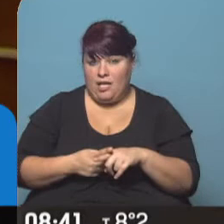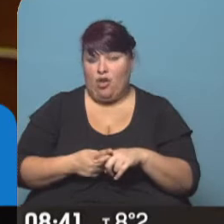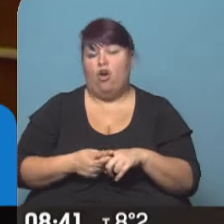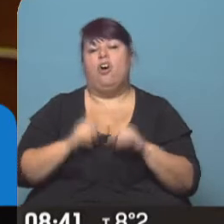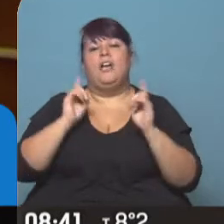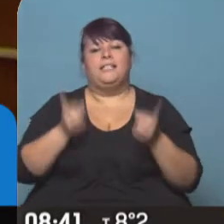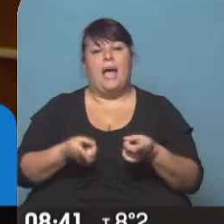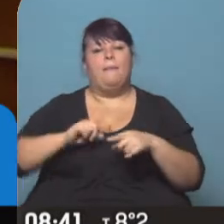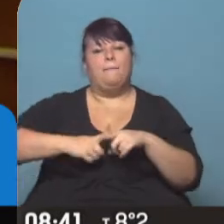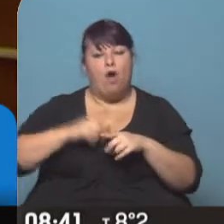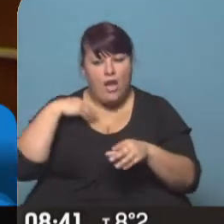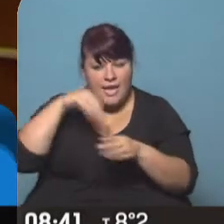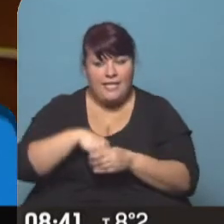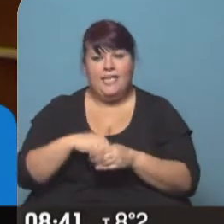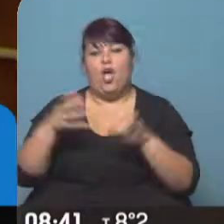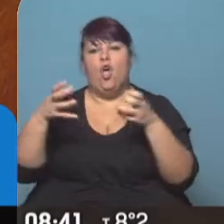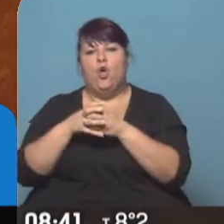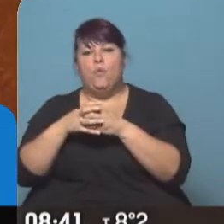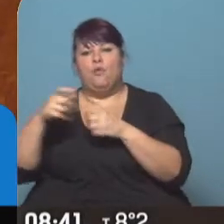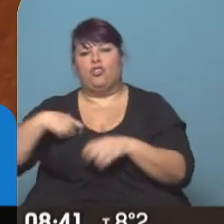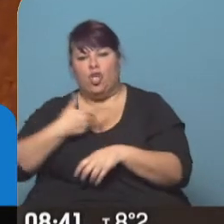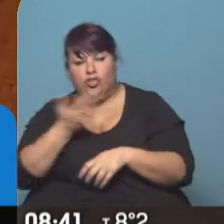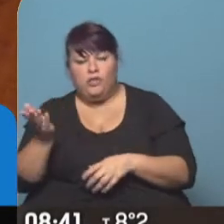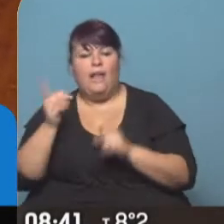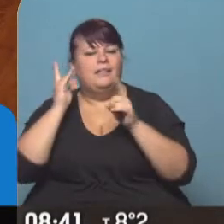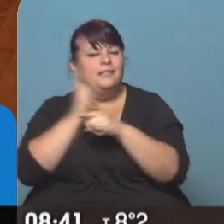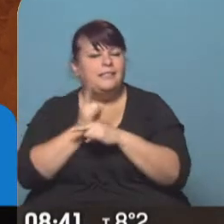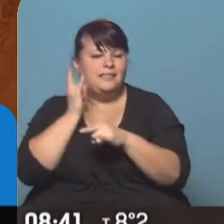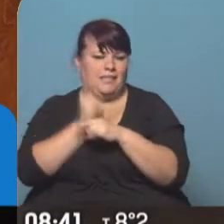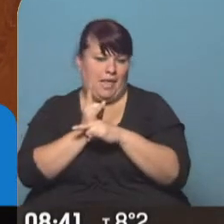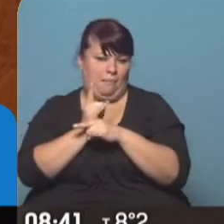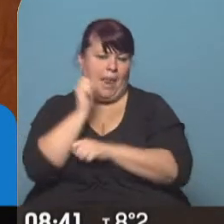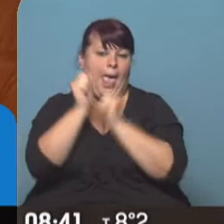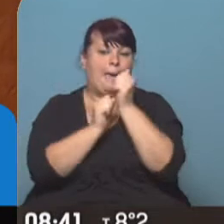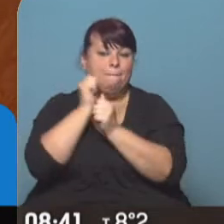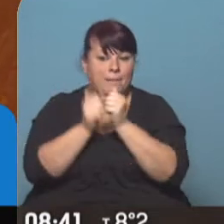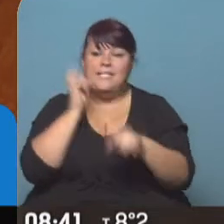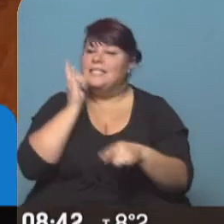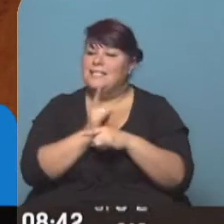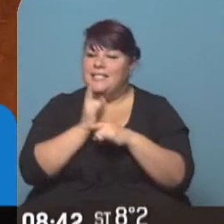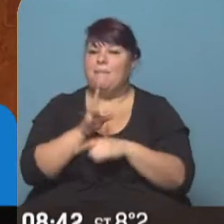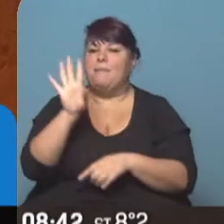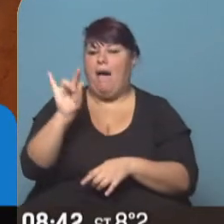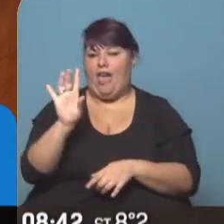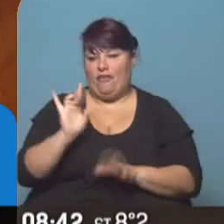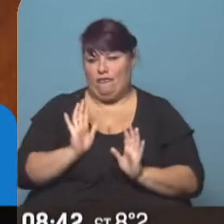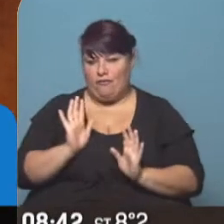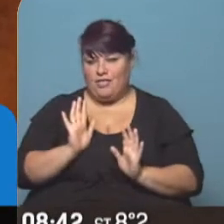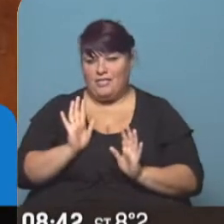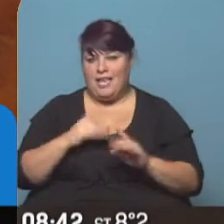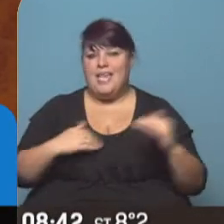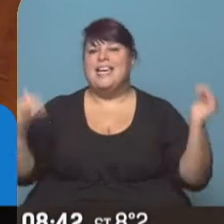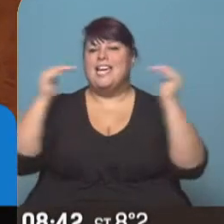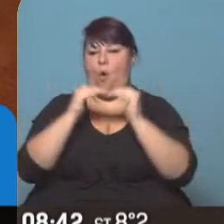estamos en la política, estamos en las organizaciones sociales y siempre en las empresas y siempre nos cuesta tener